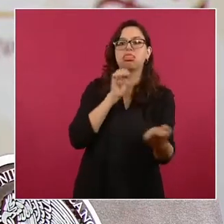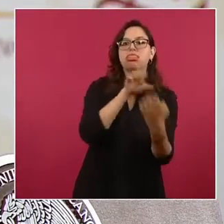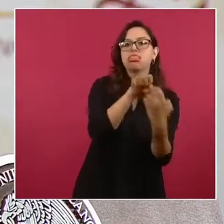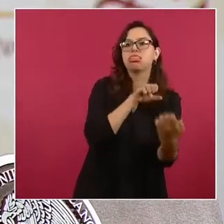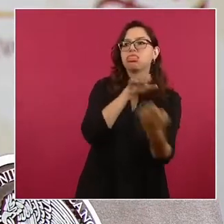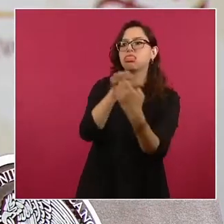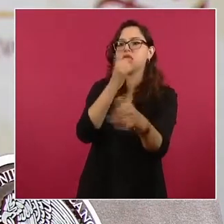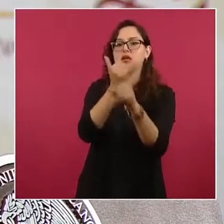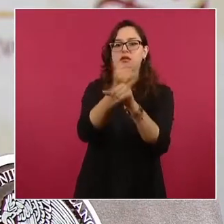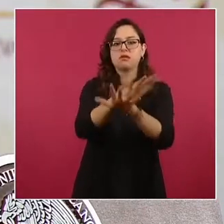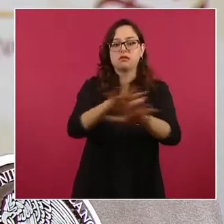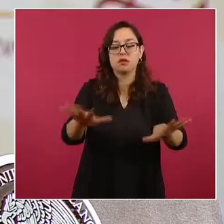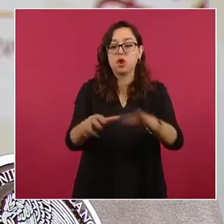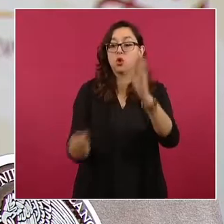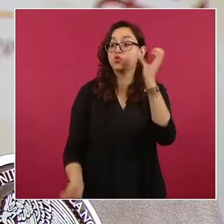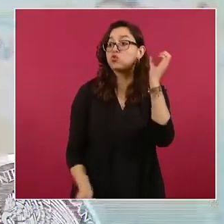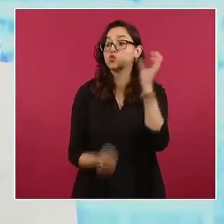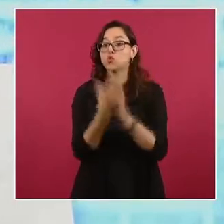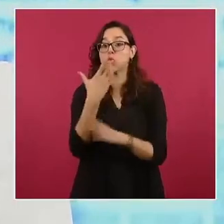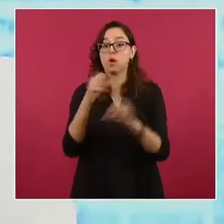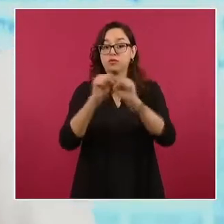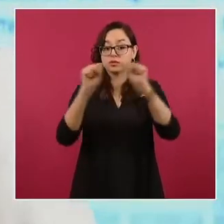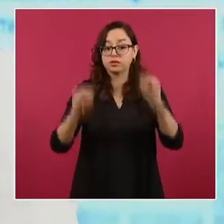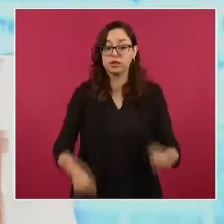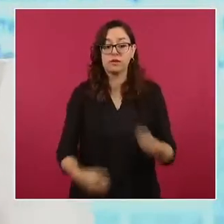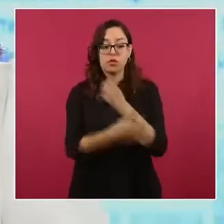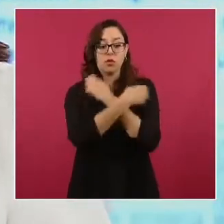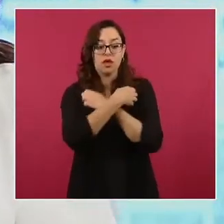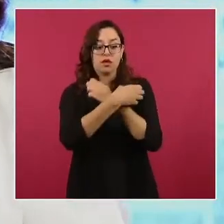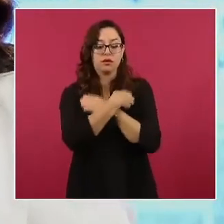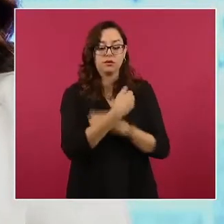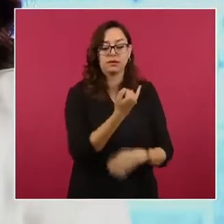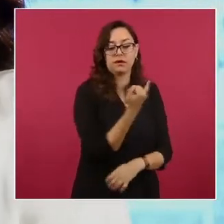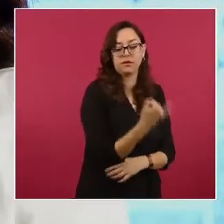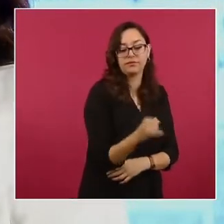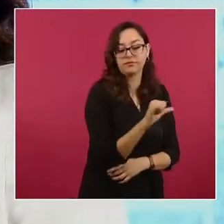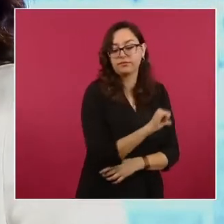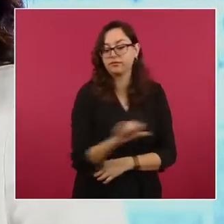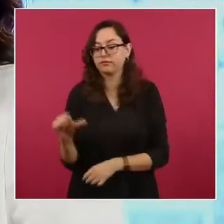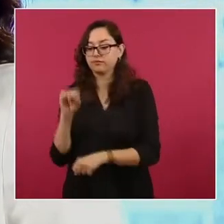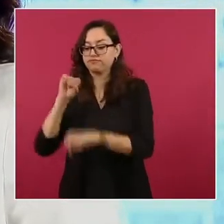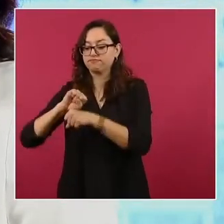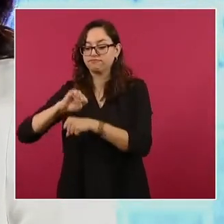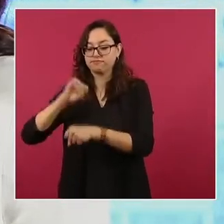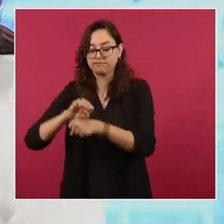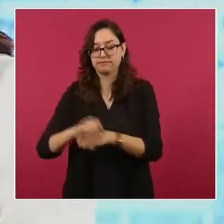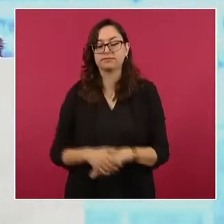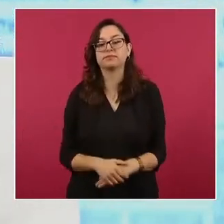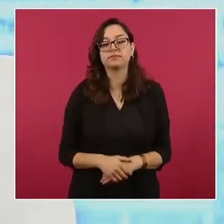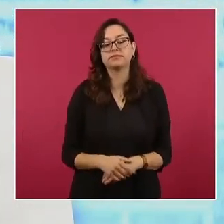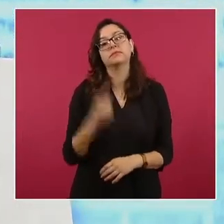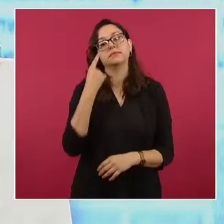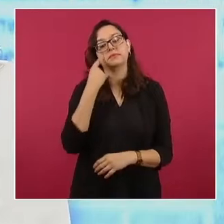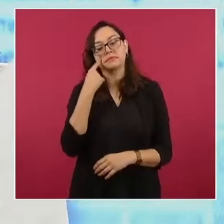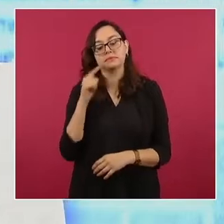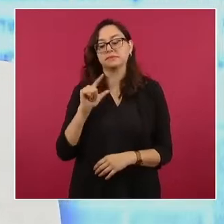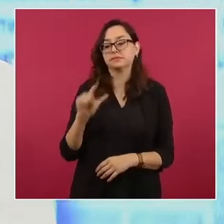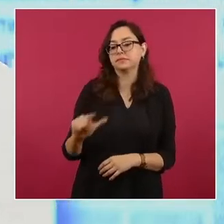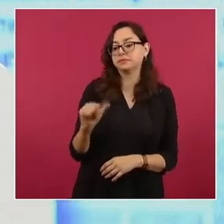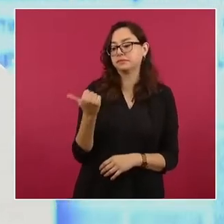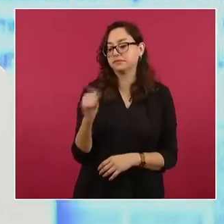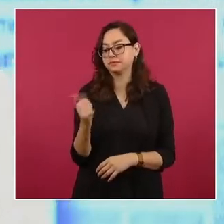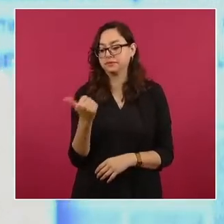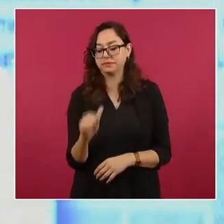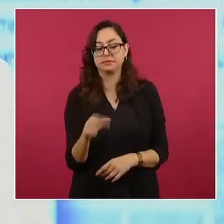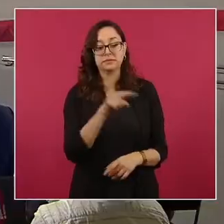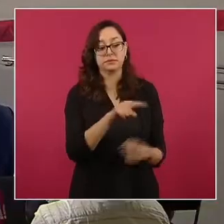educación preescolar, primaria y secundaria. Al día siguiente de su presentación, el 17 de agosto, El Sol de México